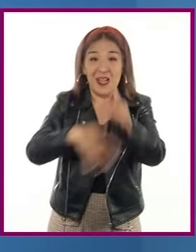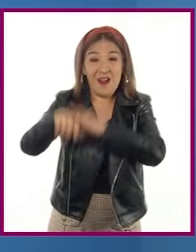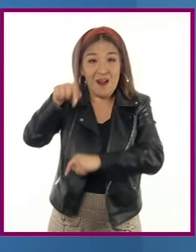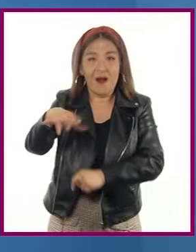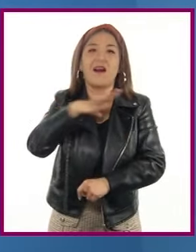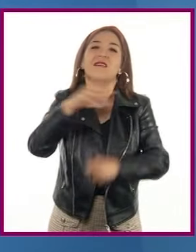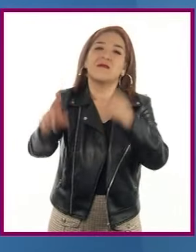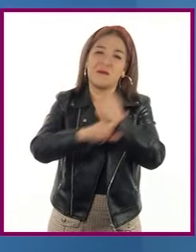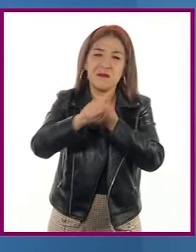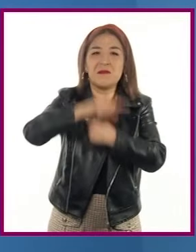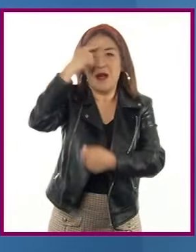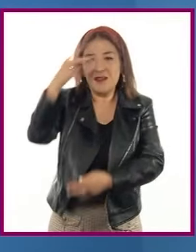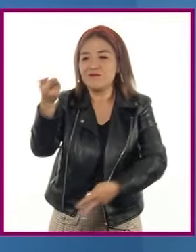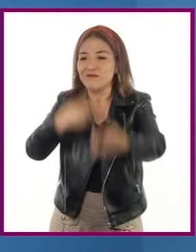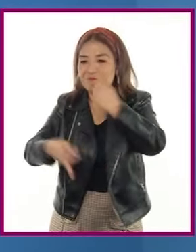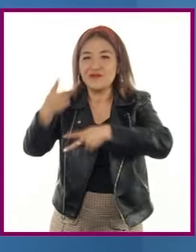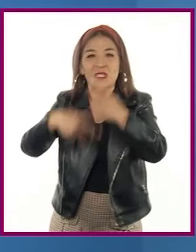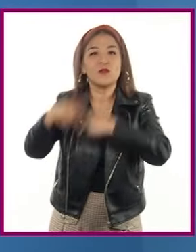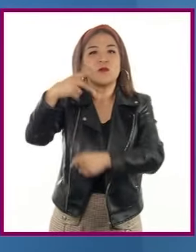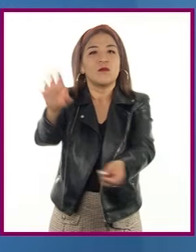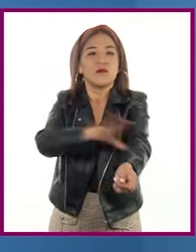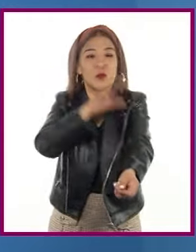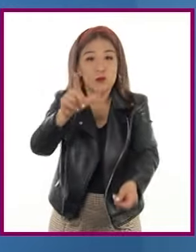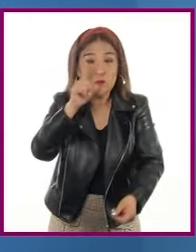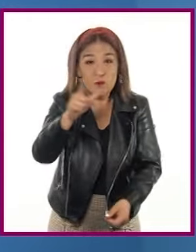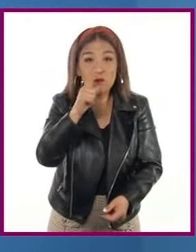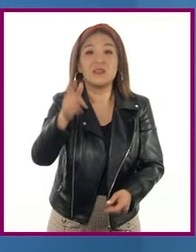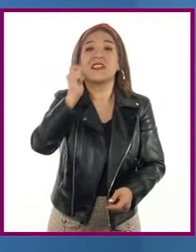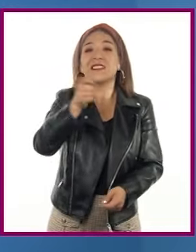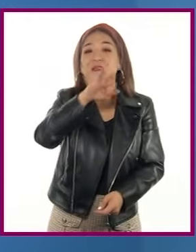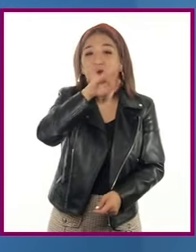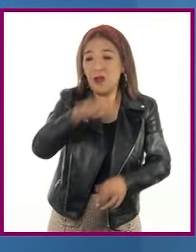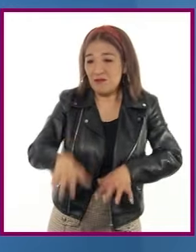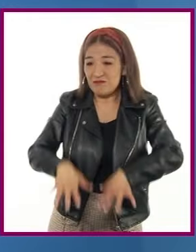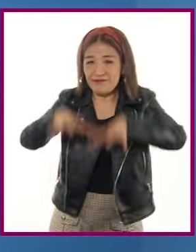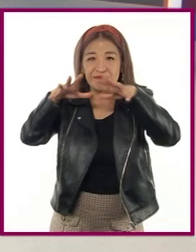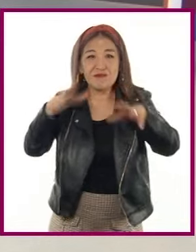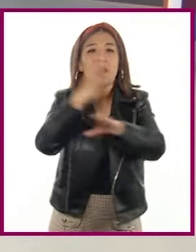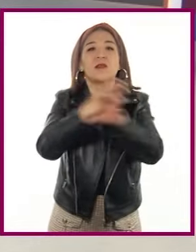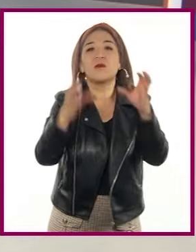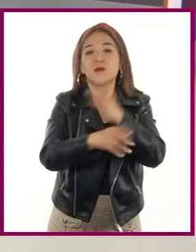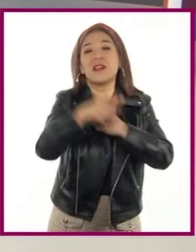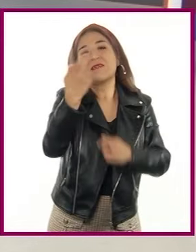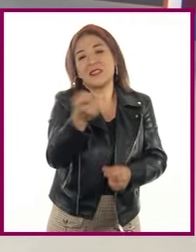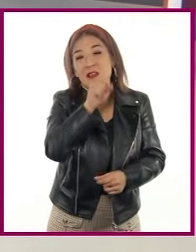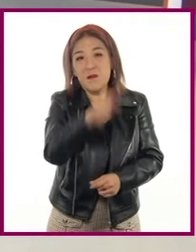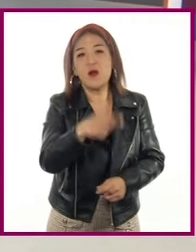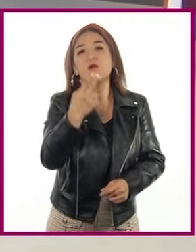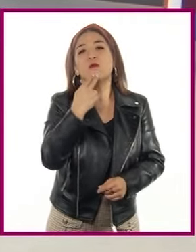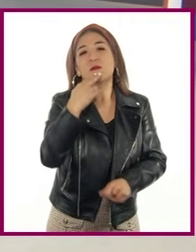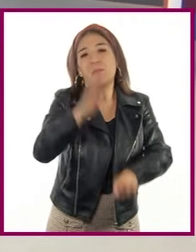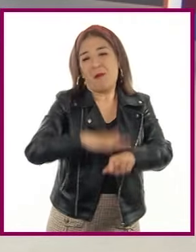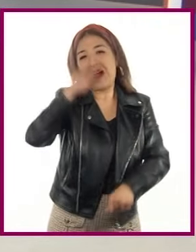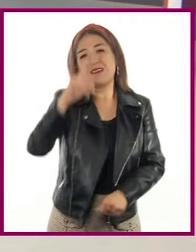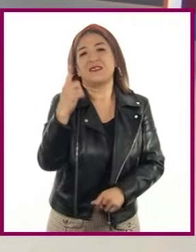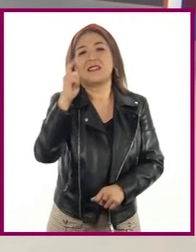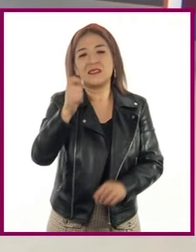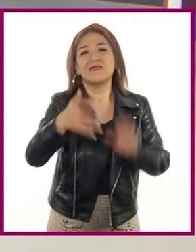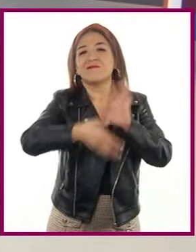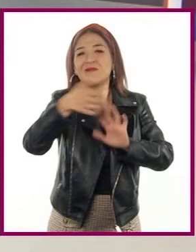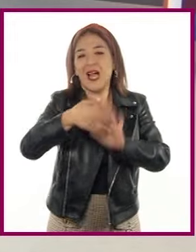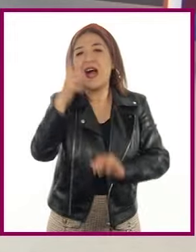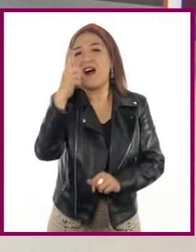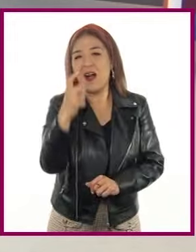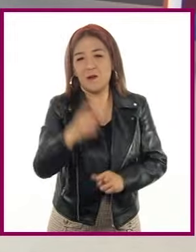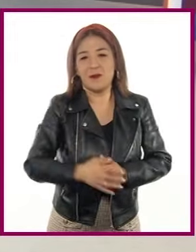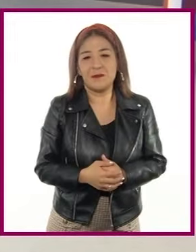problemas de producción energética, de contaminación ambiental o del suministro de agua. Maestro, según recuerdo, el